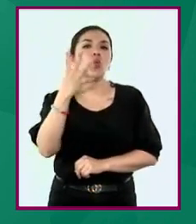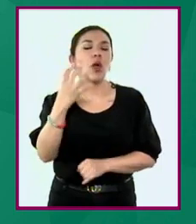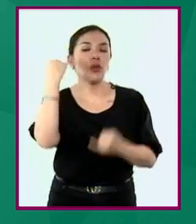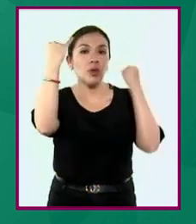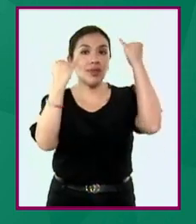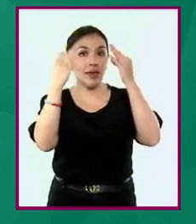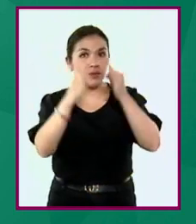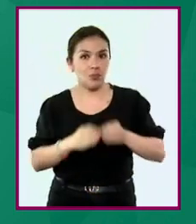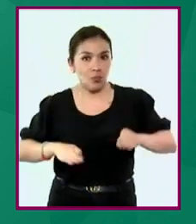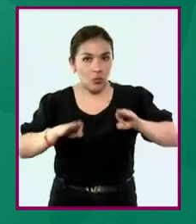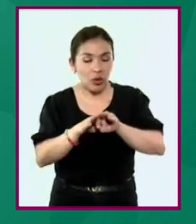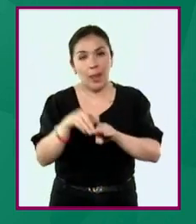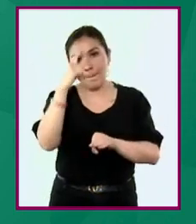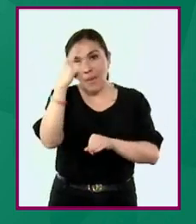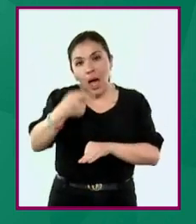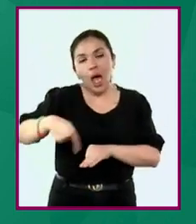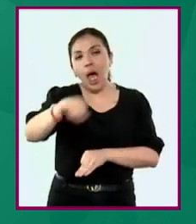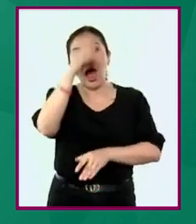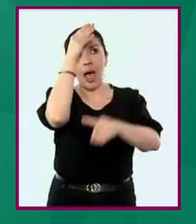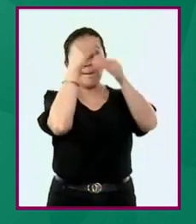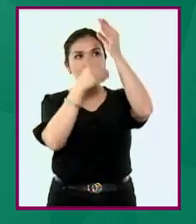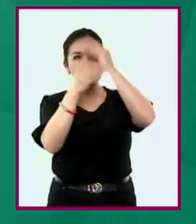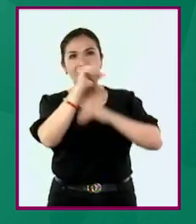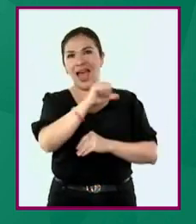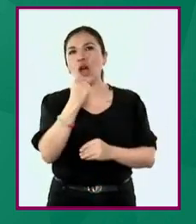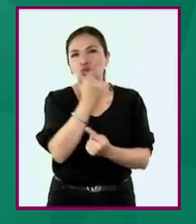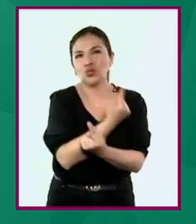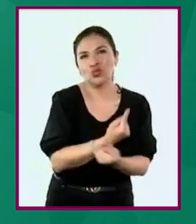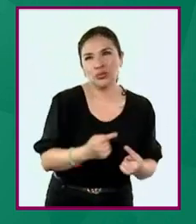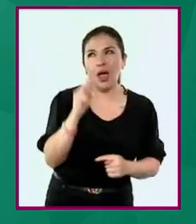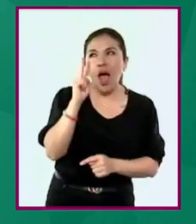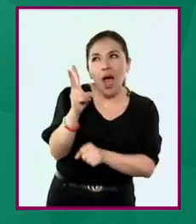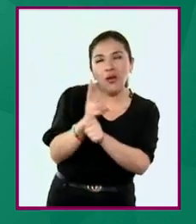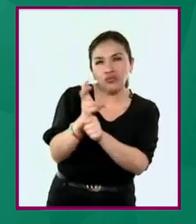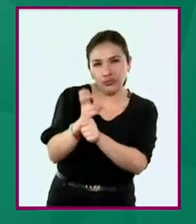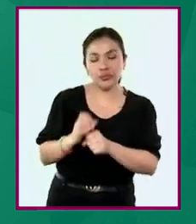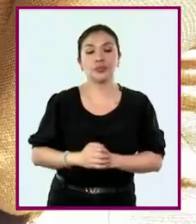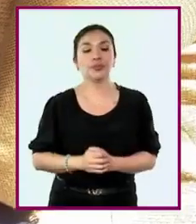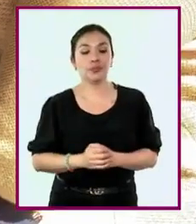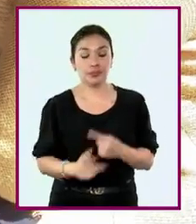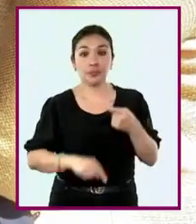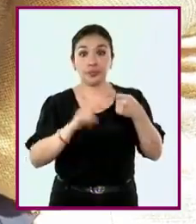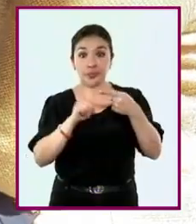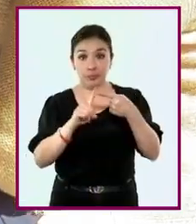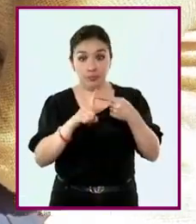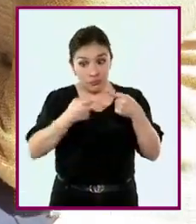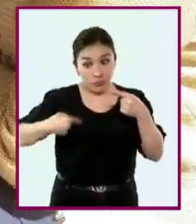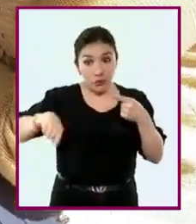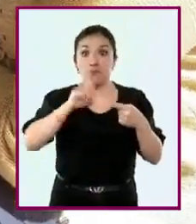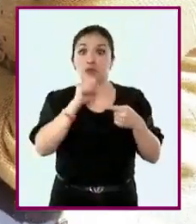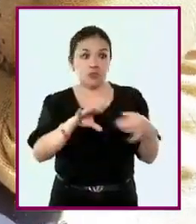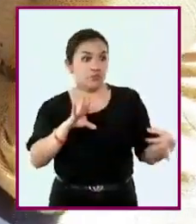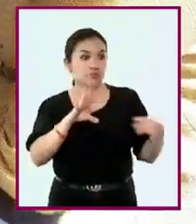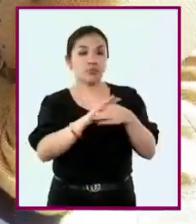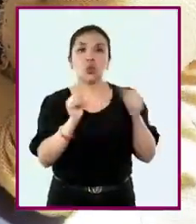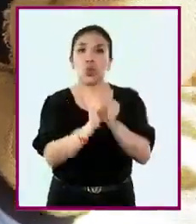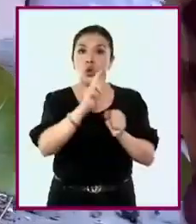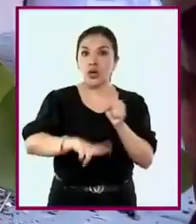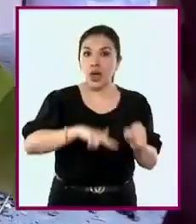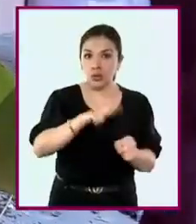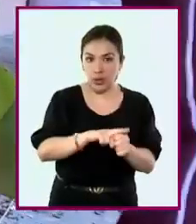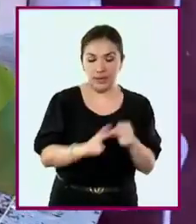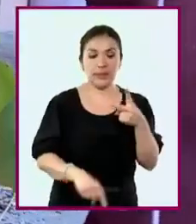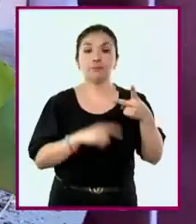cuatro ideas esenciales para el aprendizaje de las niñas y los niños. Somos parte de la naturaleza,